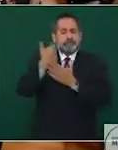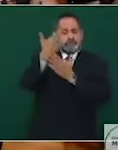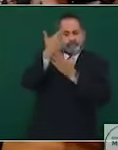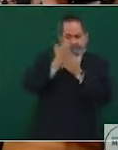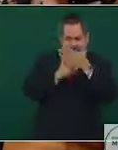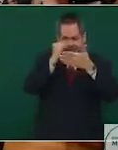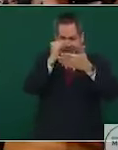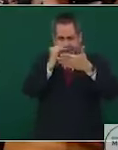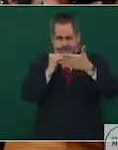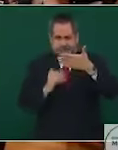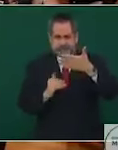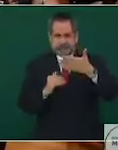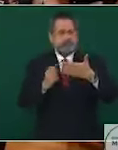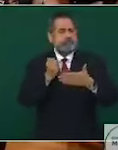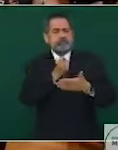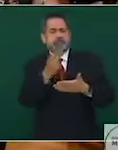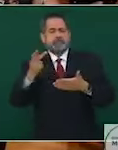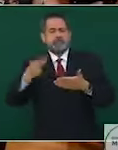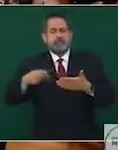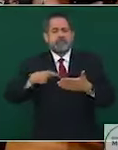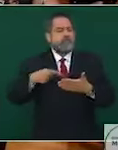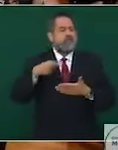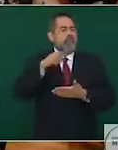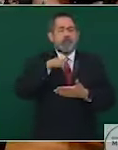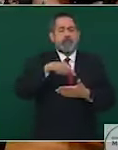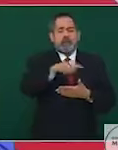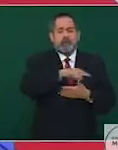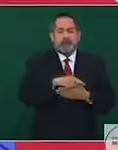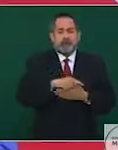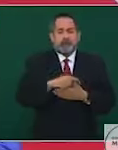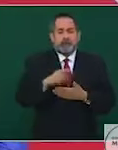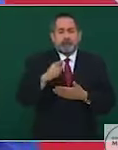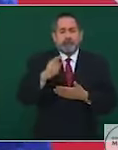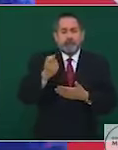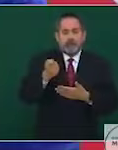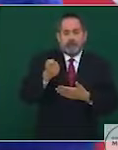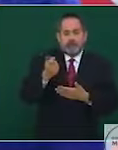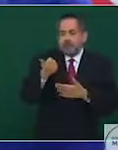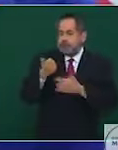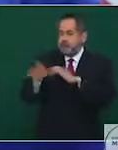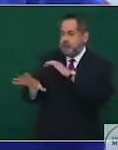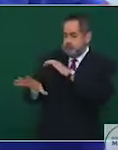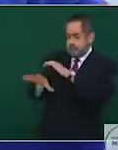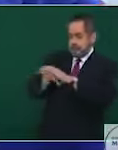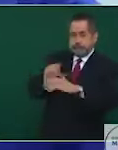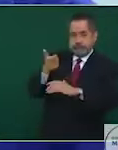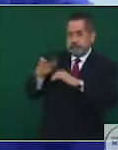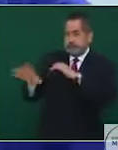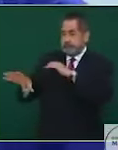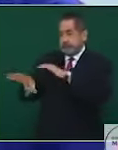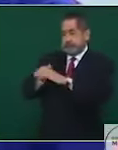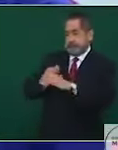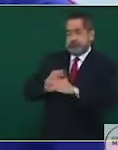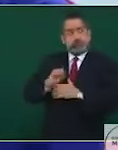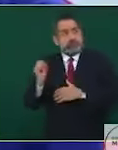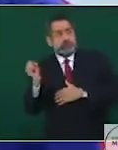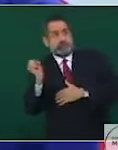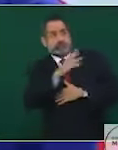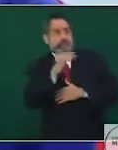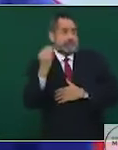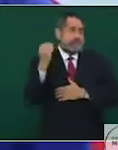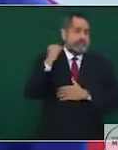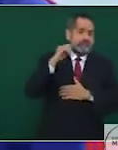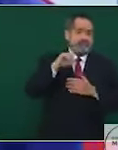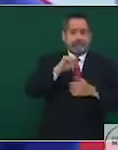para guardarlo en el extranjero. Una